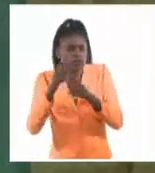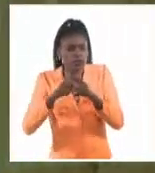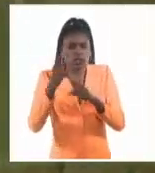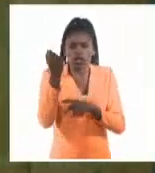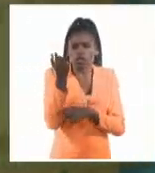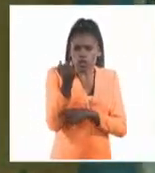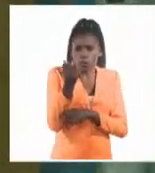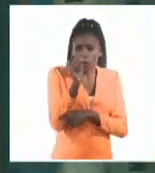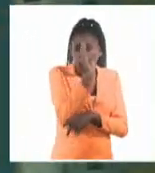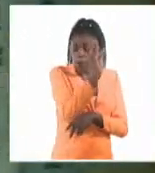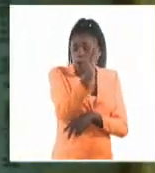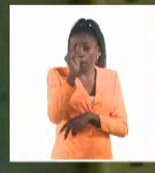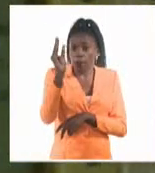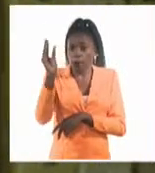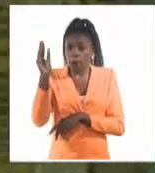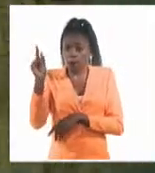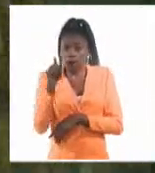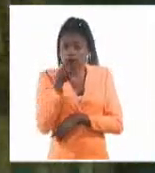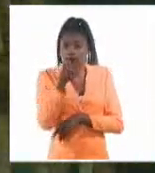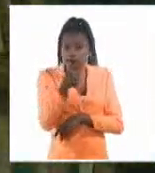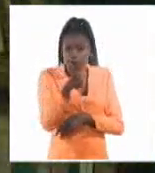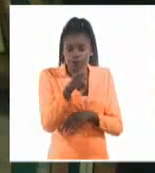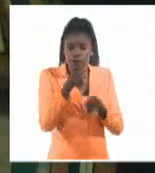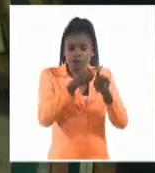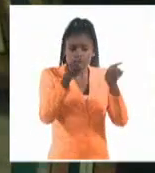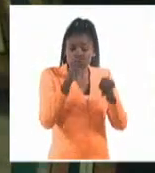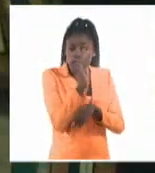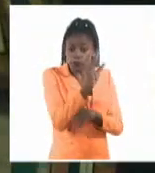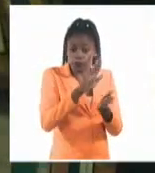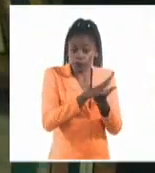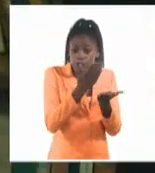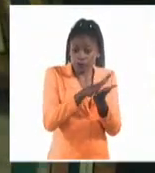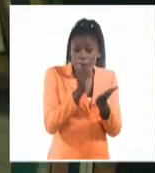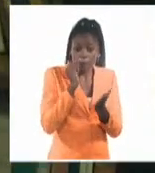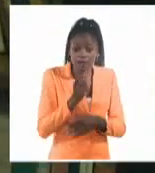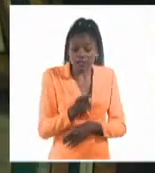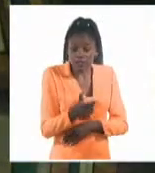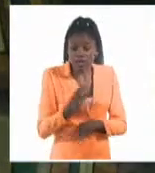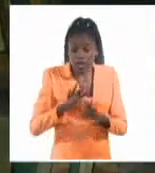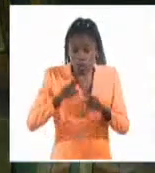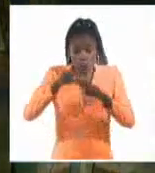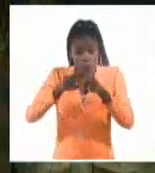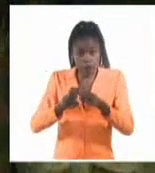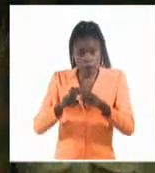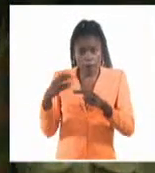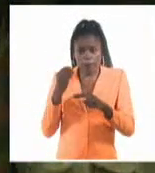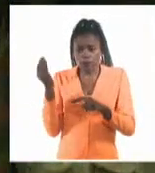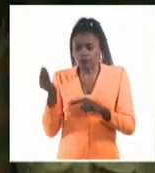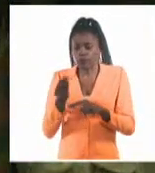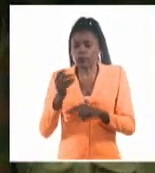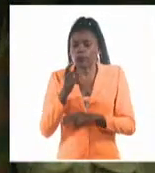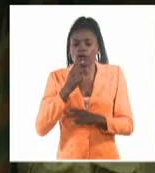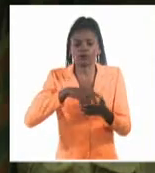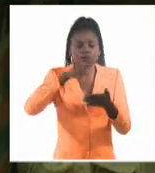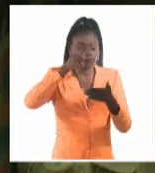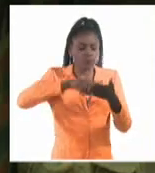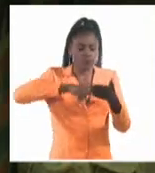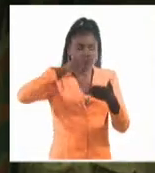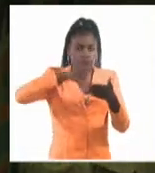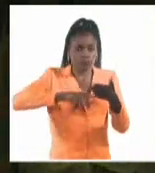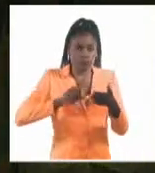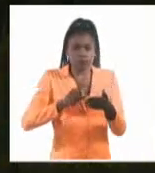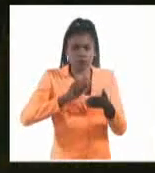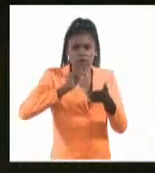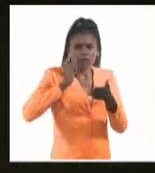nutrían la biblioteca en su despacho, e incluso los libros que colocaba más cerca de su sillón para apurar la lectura. También están las